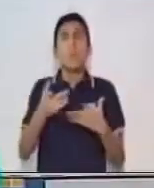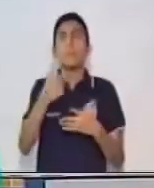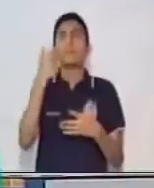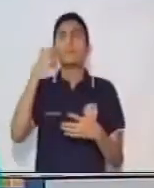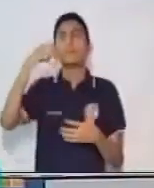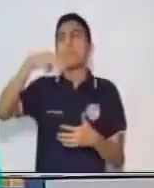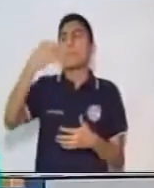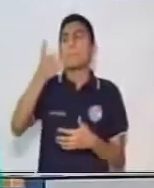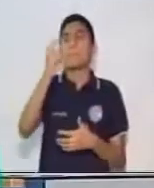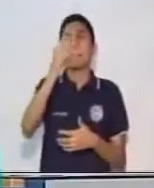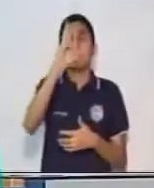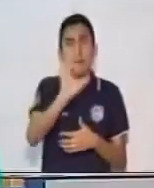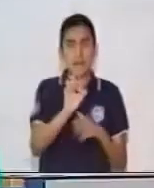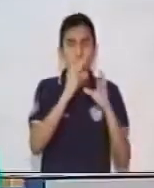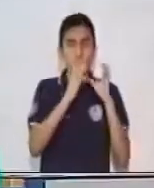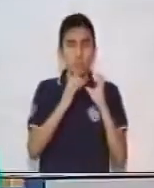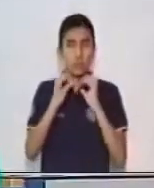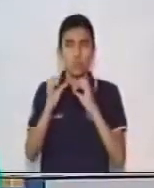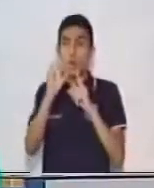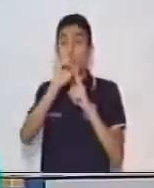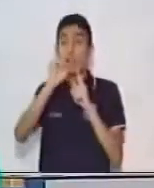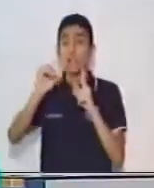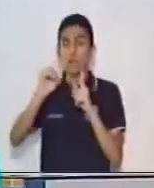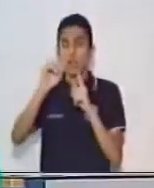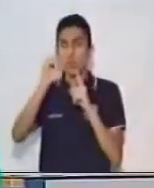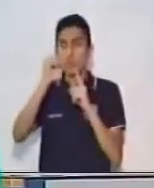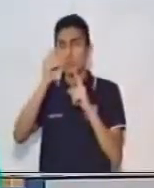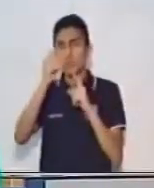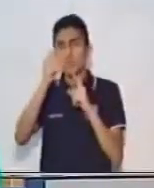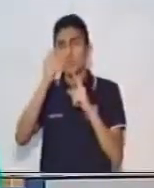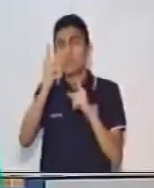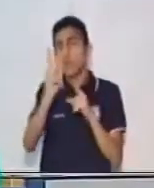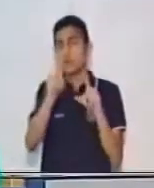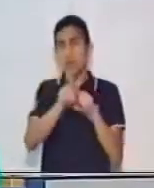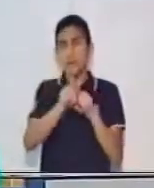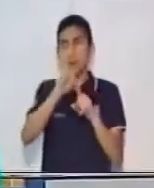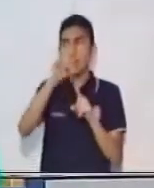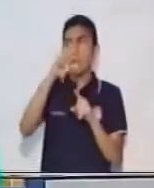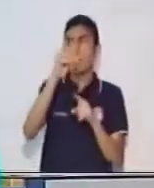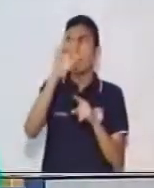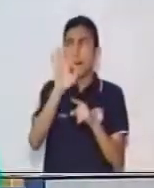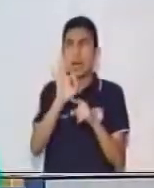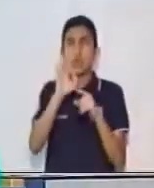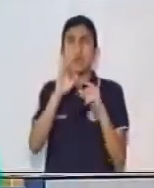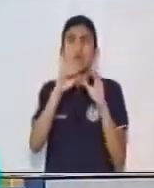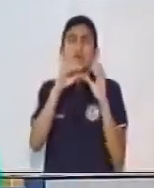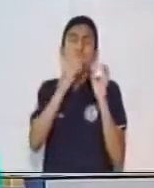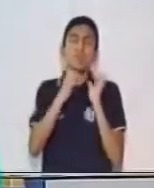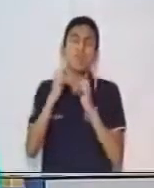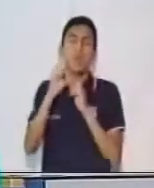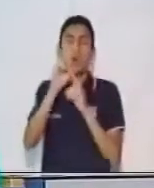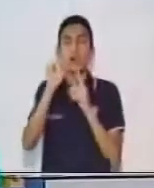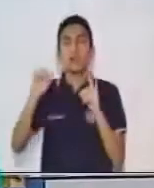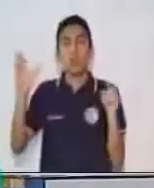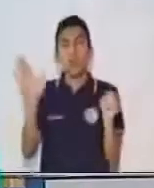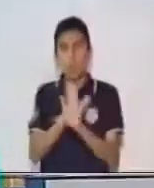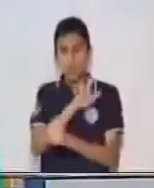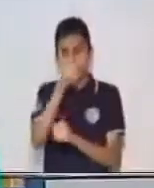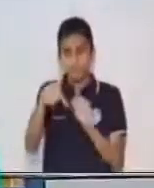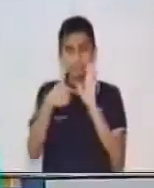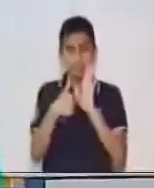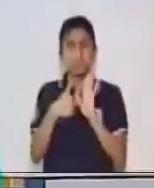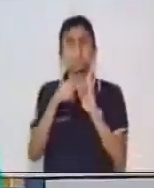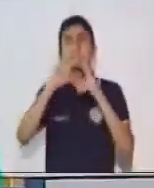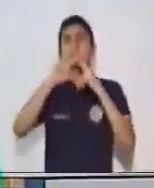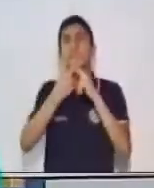macroestructura de la oración simple y la macroestructura de la oración compuesta. Entonces, vamos a